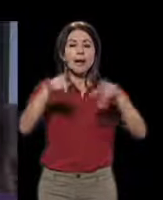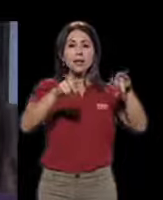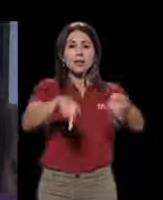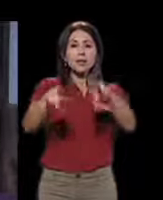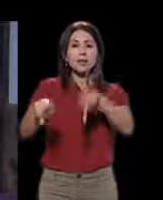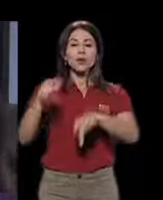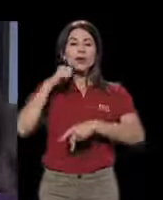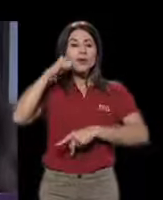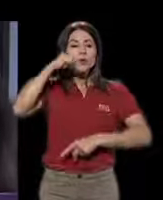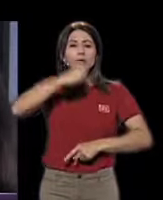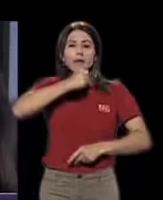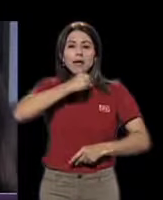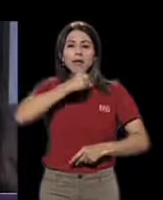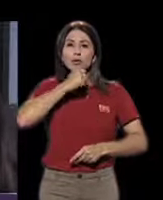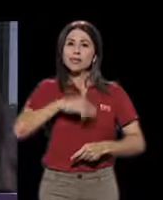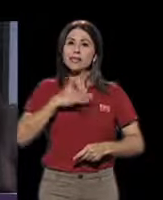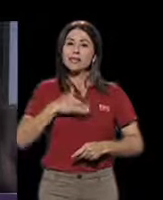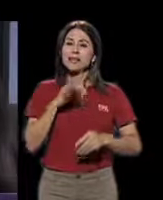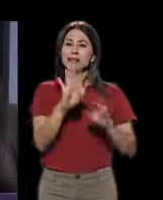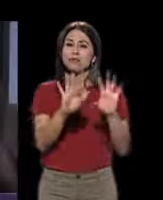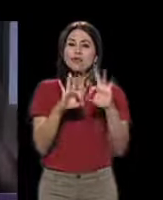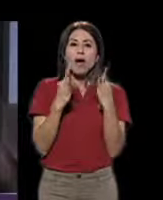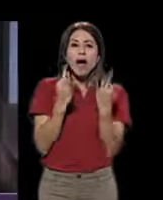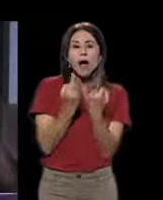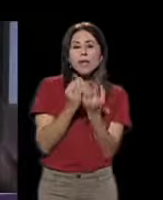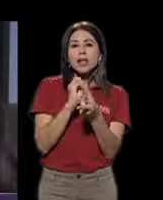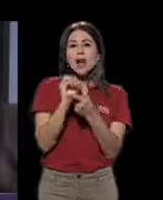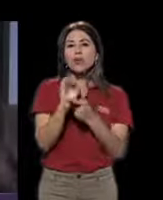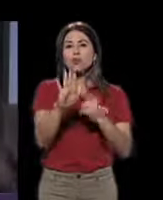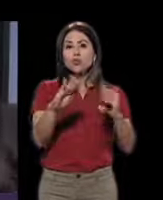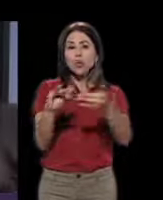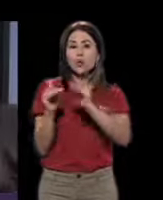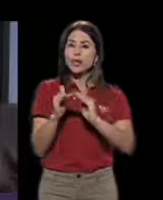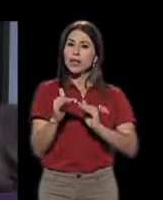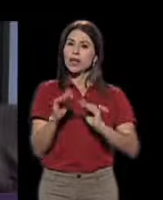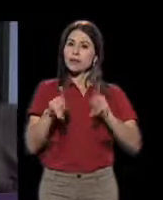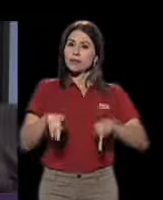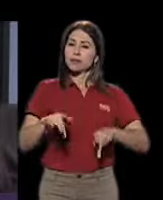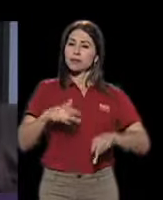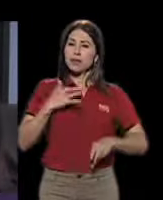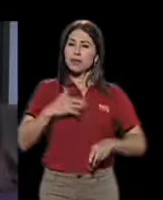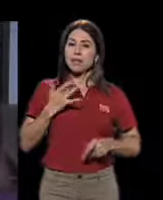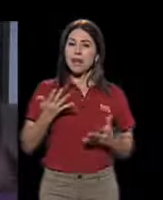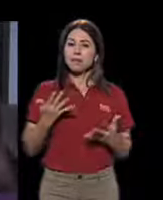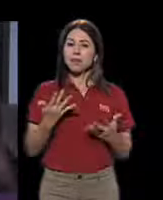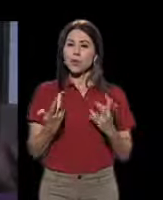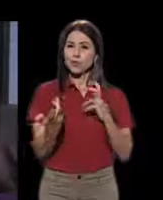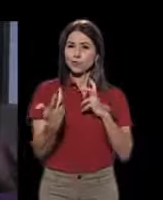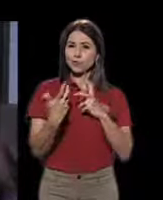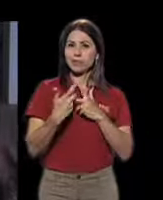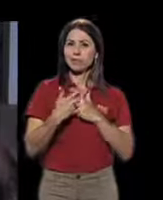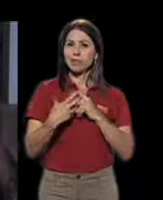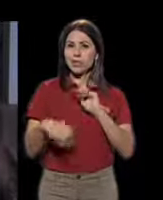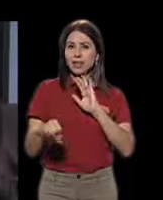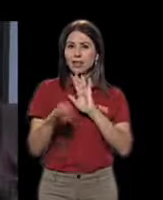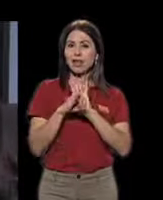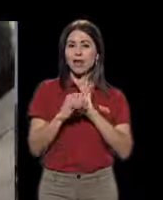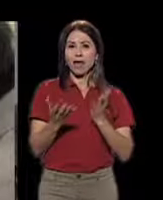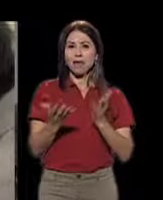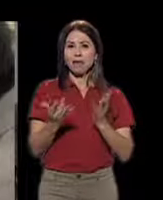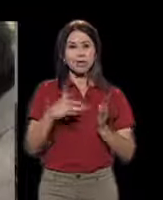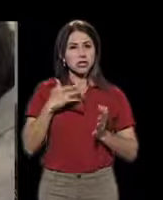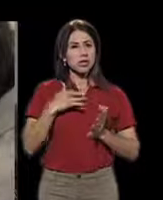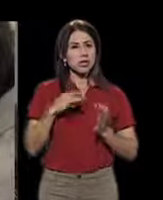encuentre en su comunidad, en su familia, un espacio de identidad para